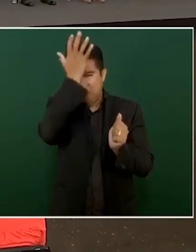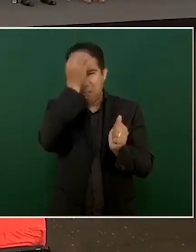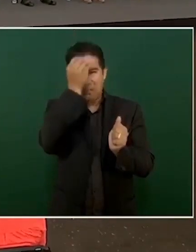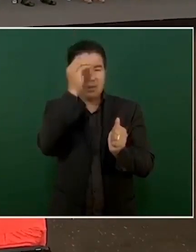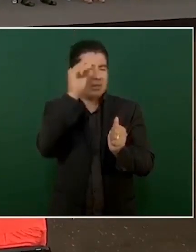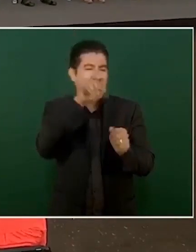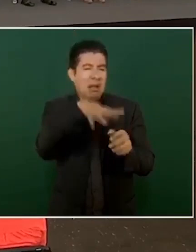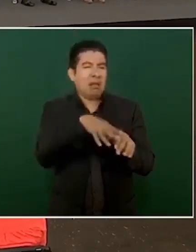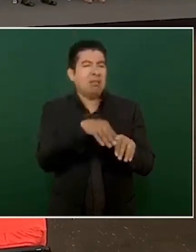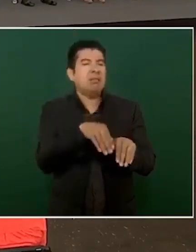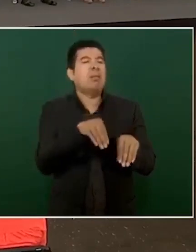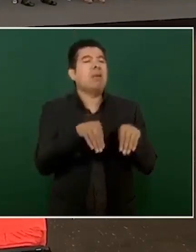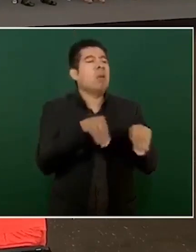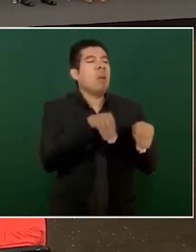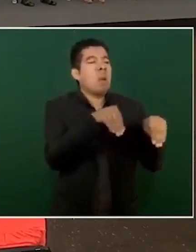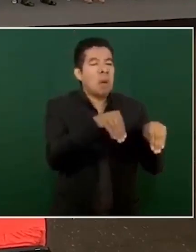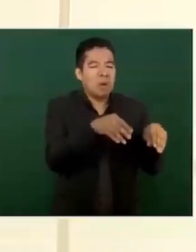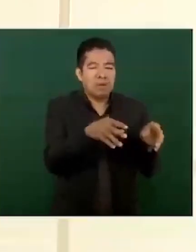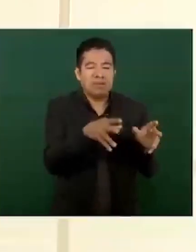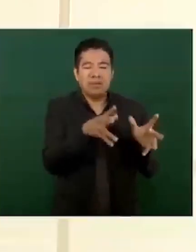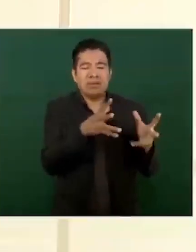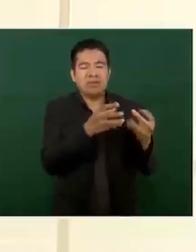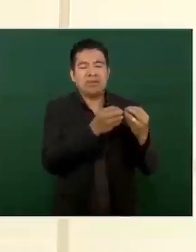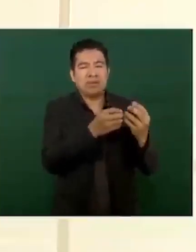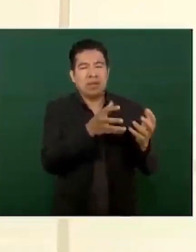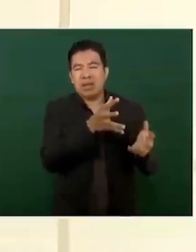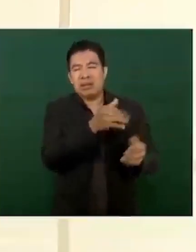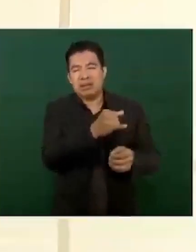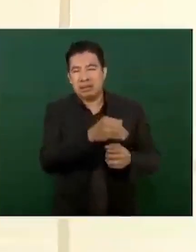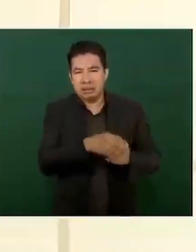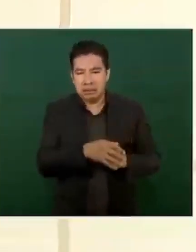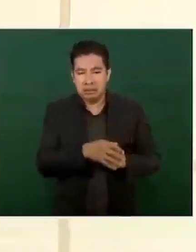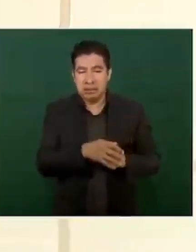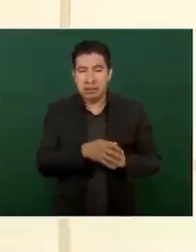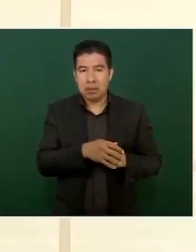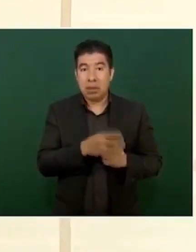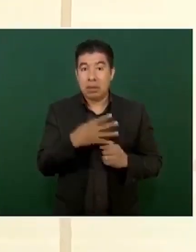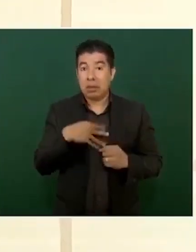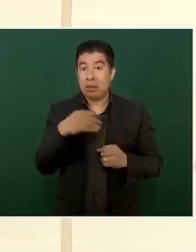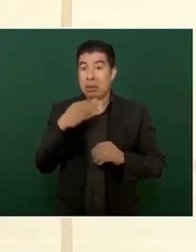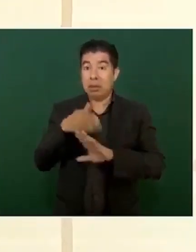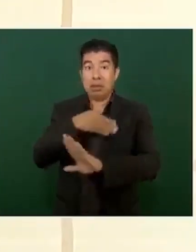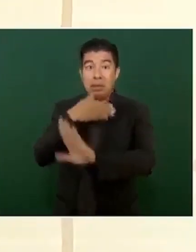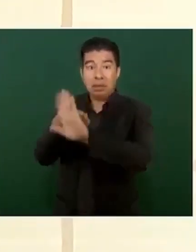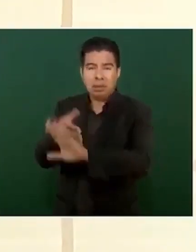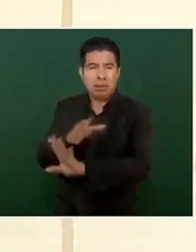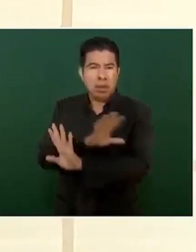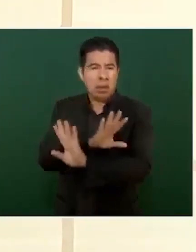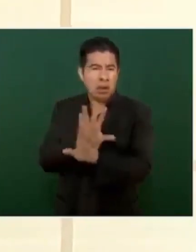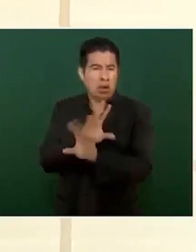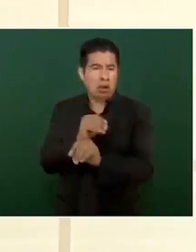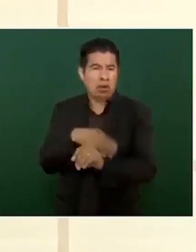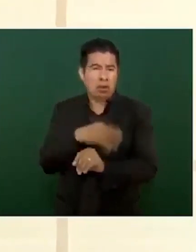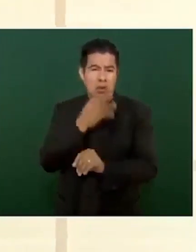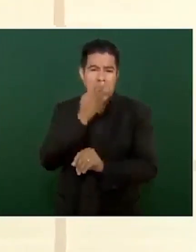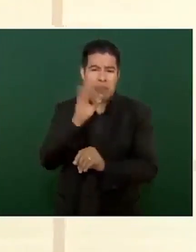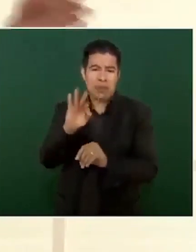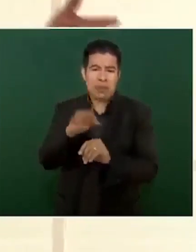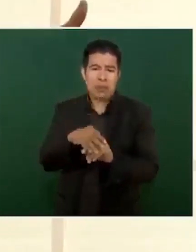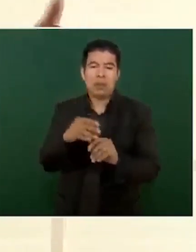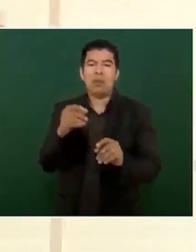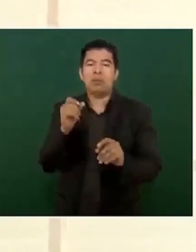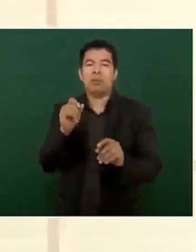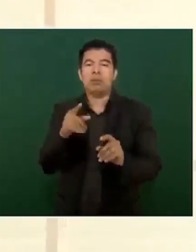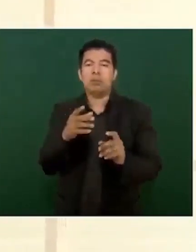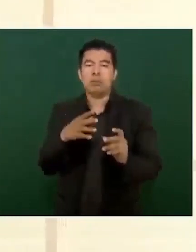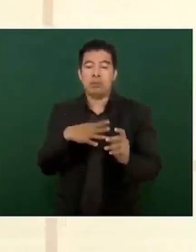Ah no es insulto Cuando me tocó Ir al parlamento Inglés En Londres Que se ponen Cara a cara